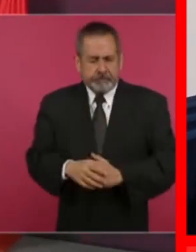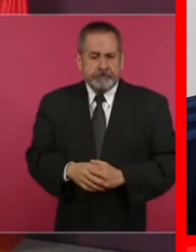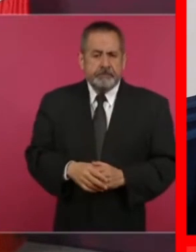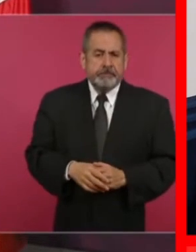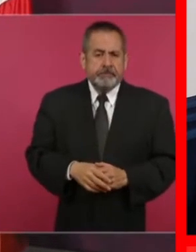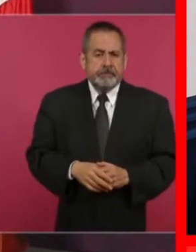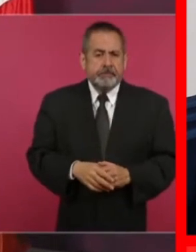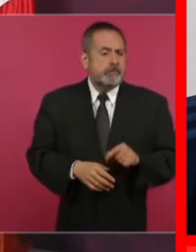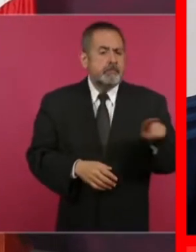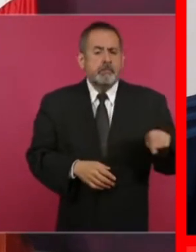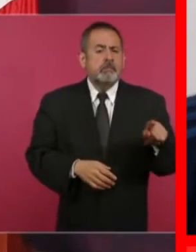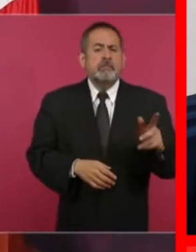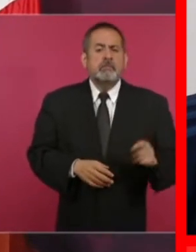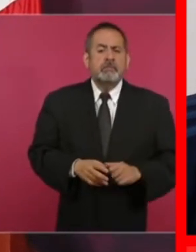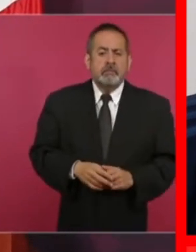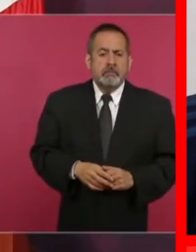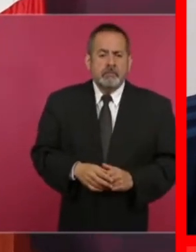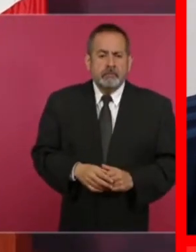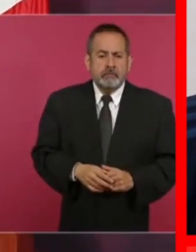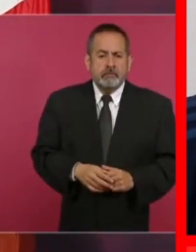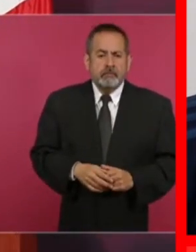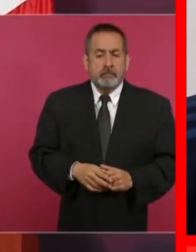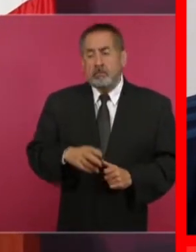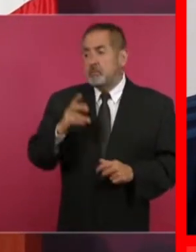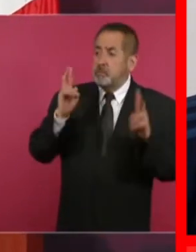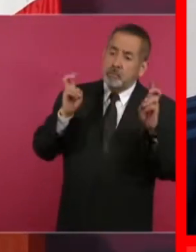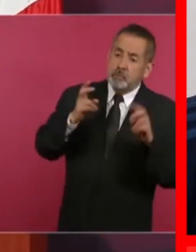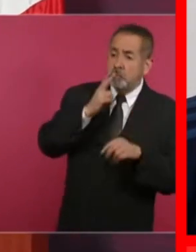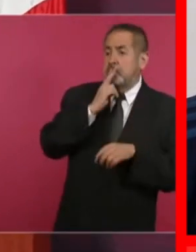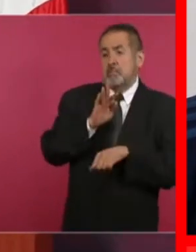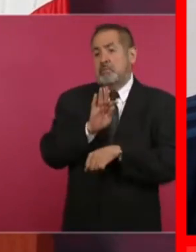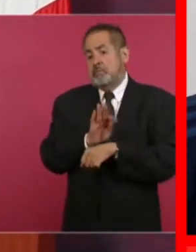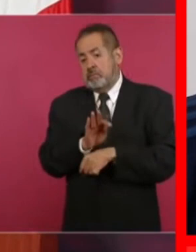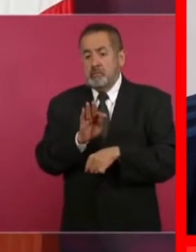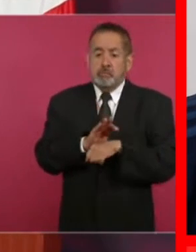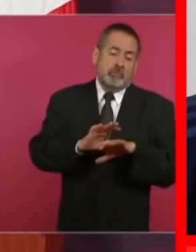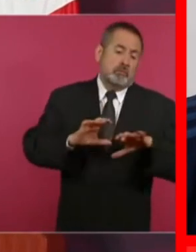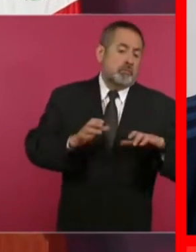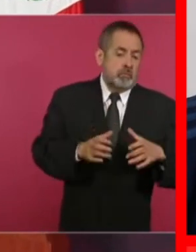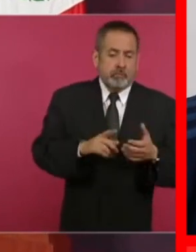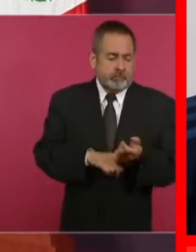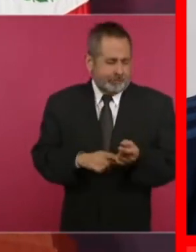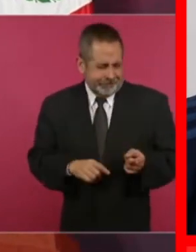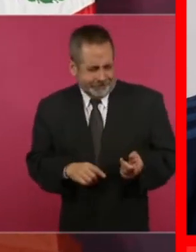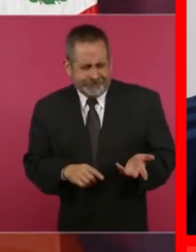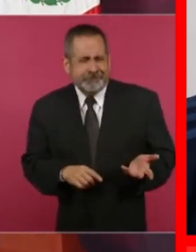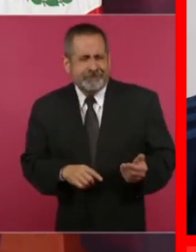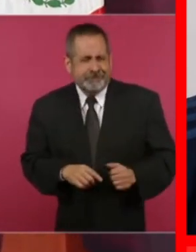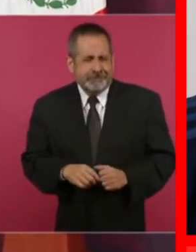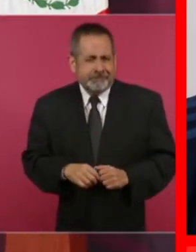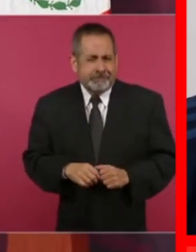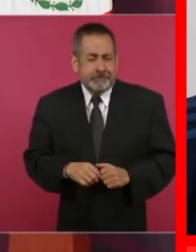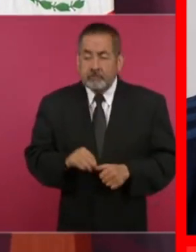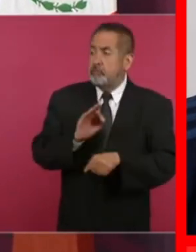Y ellos que hablan de la defensa del